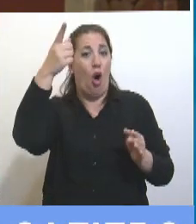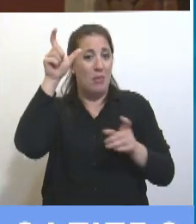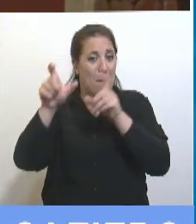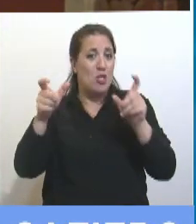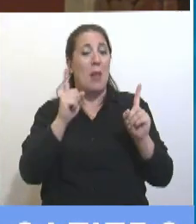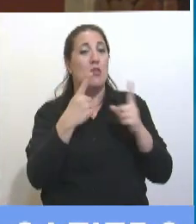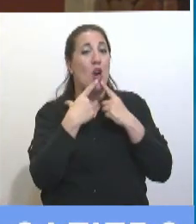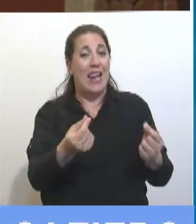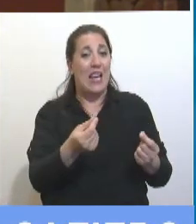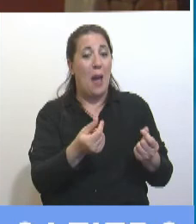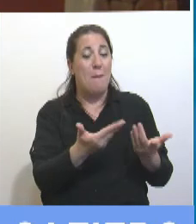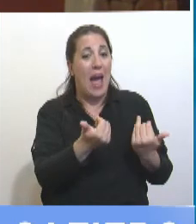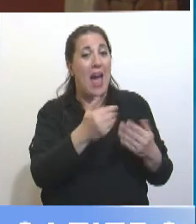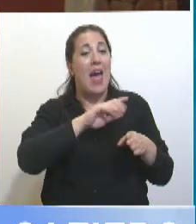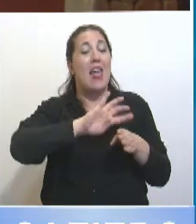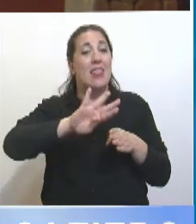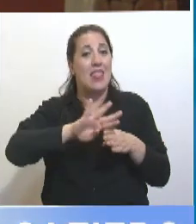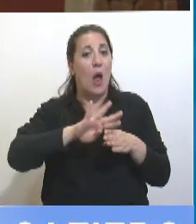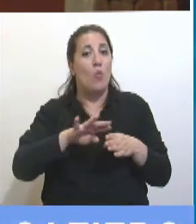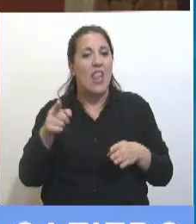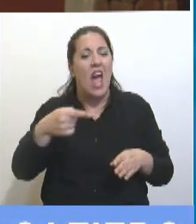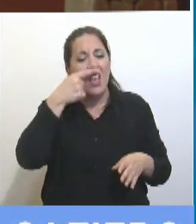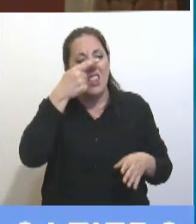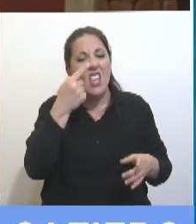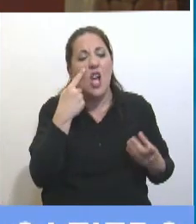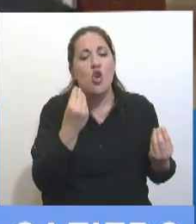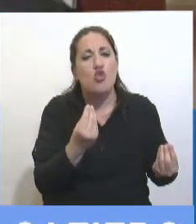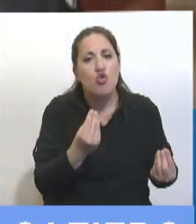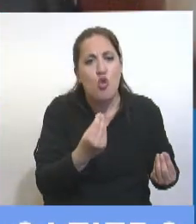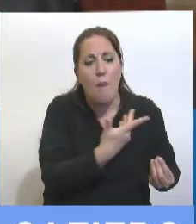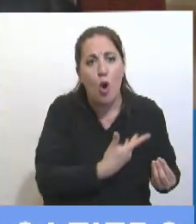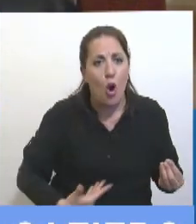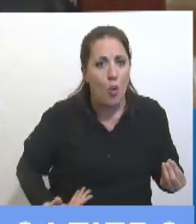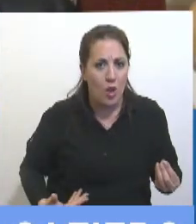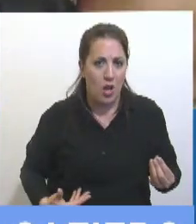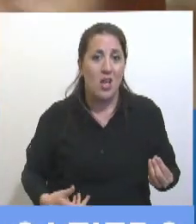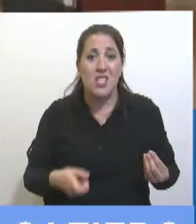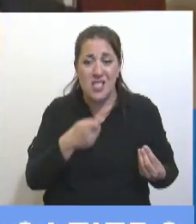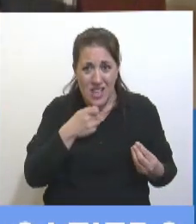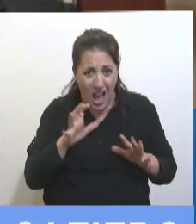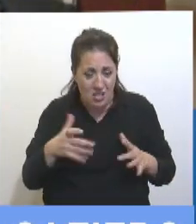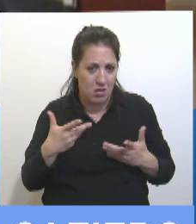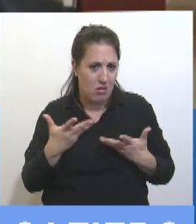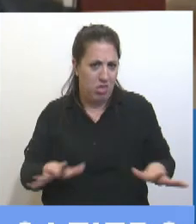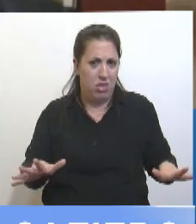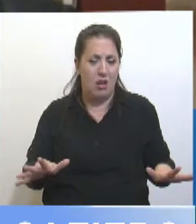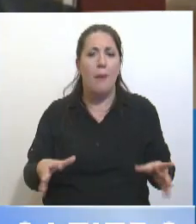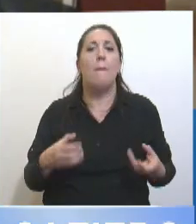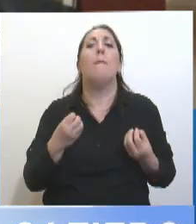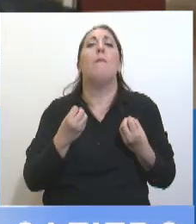tengan interés en lo que va a hacer el gobierno, yo saldría corriendo para el lado opuesto. ¿Por qué razón?